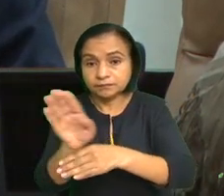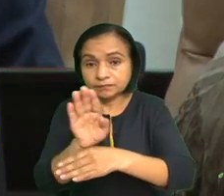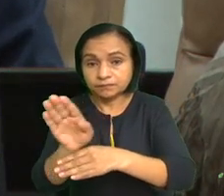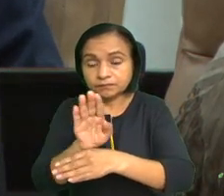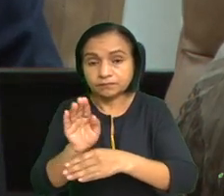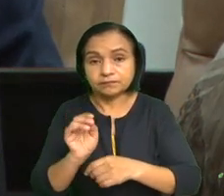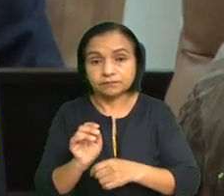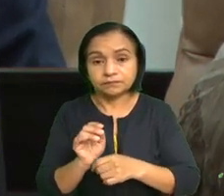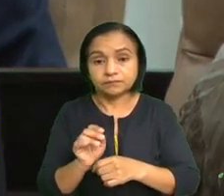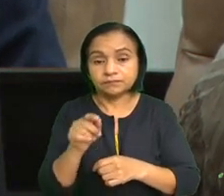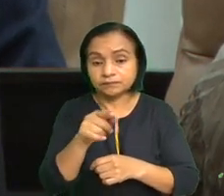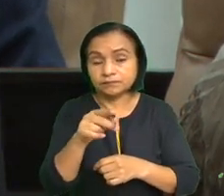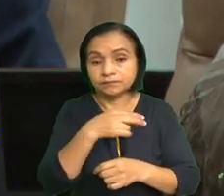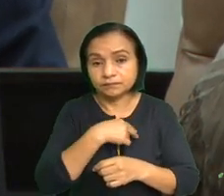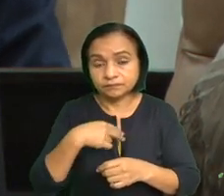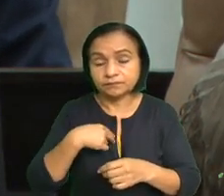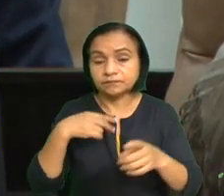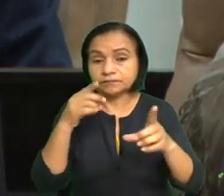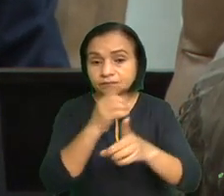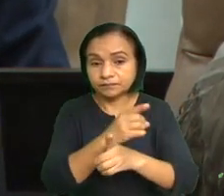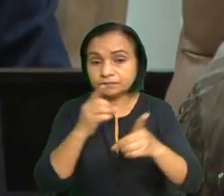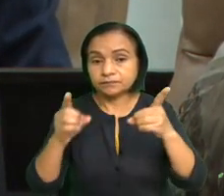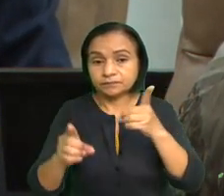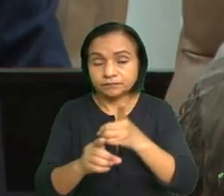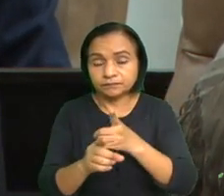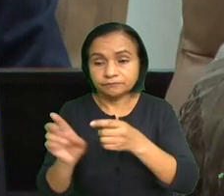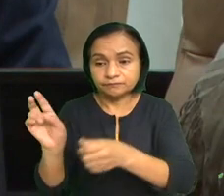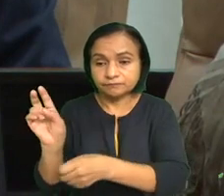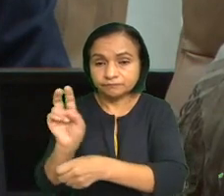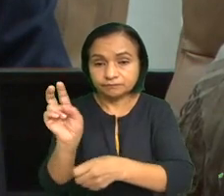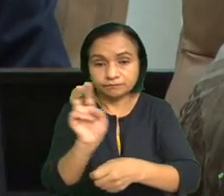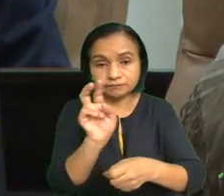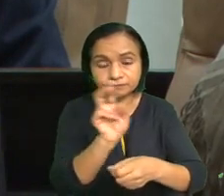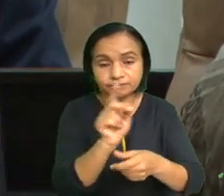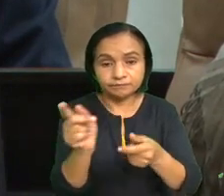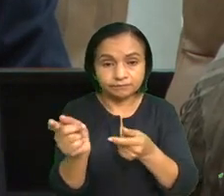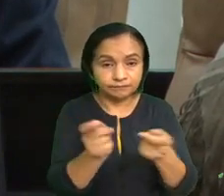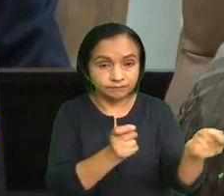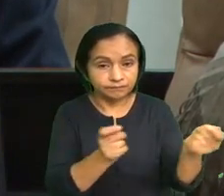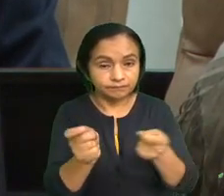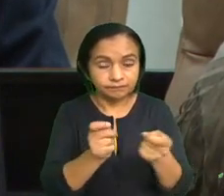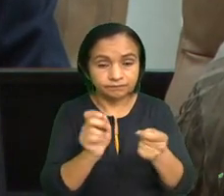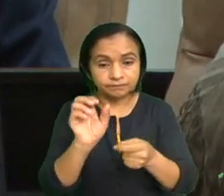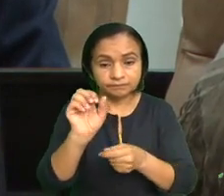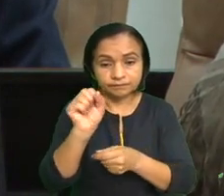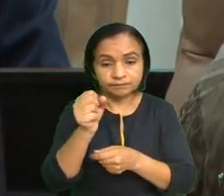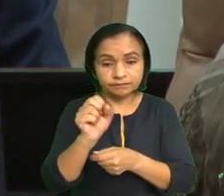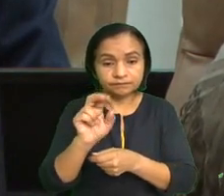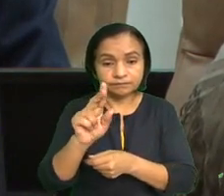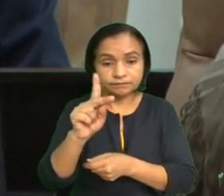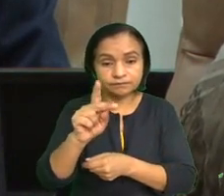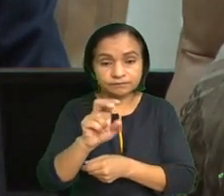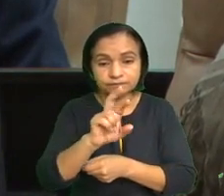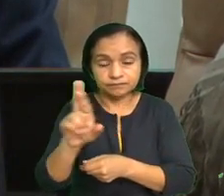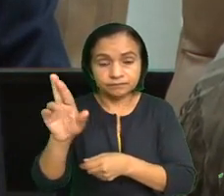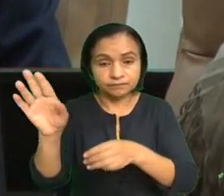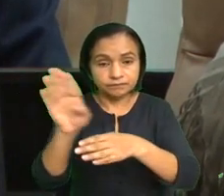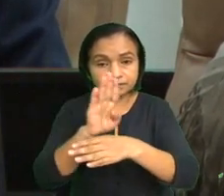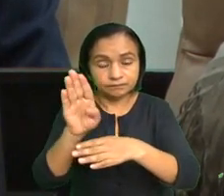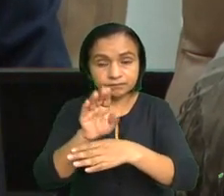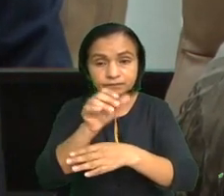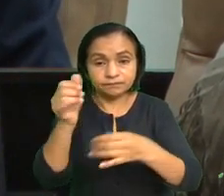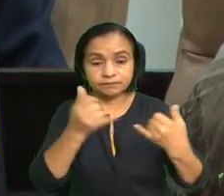sujetos obligados, supervisados y regulados por la Superintendencia de Bancos y otras